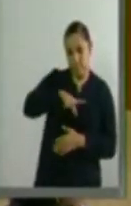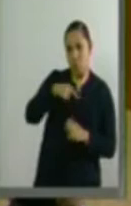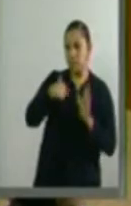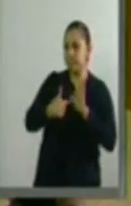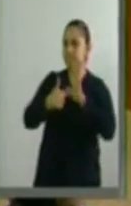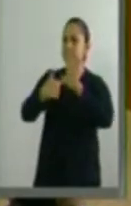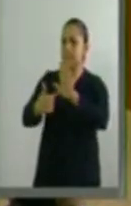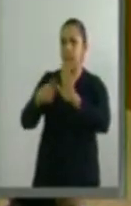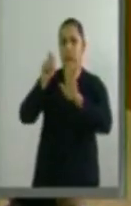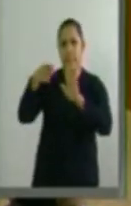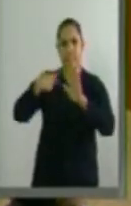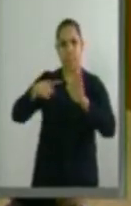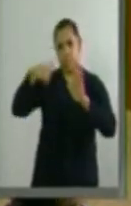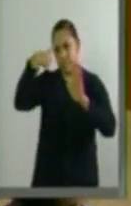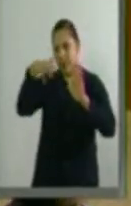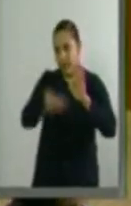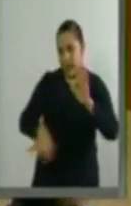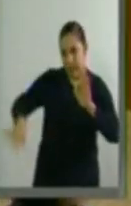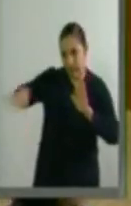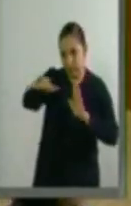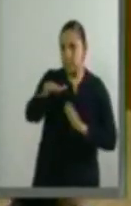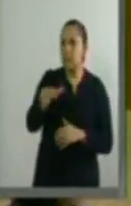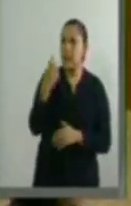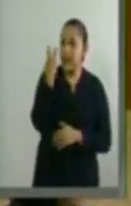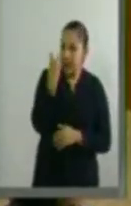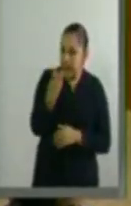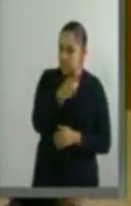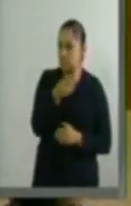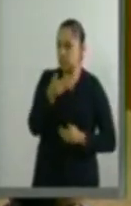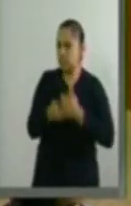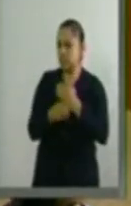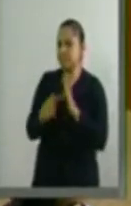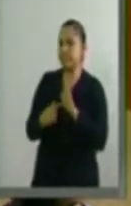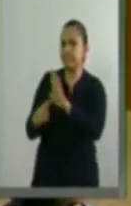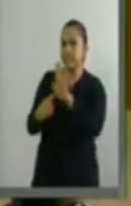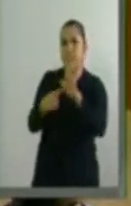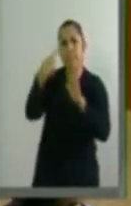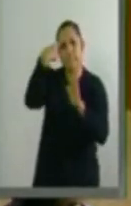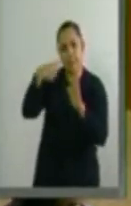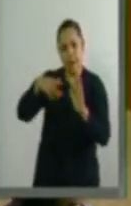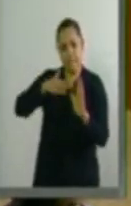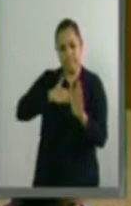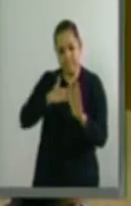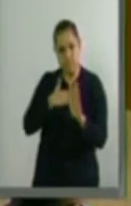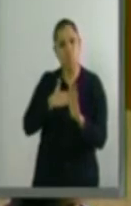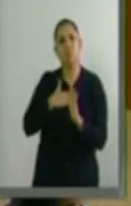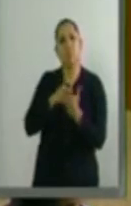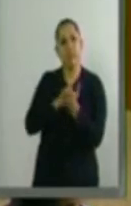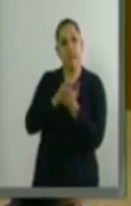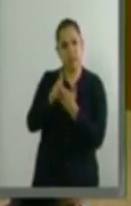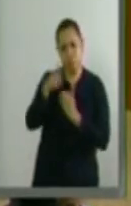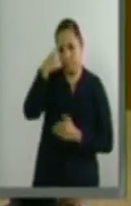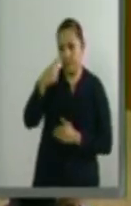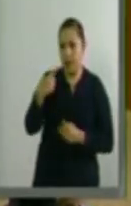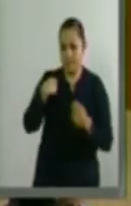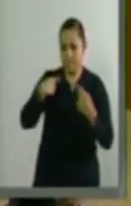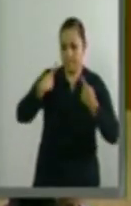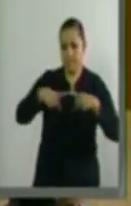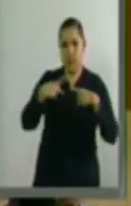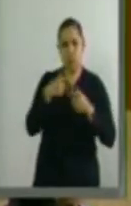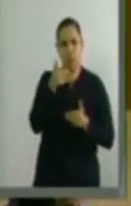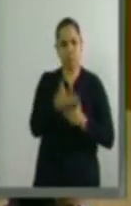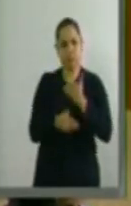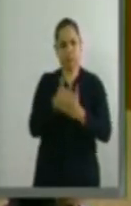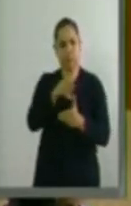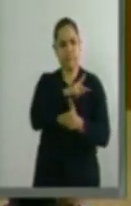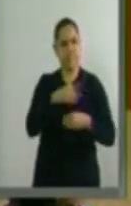ello se encuentra relacionado estrechamente con el derecho al libre desarrollo de la personalidad. En síntesis,